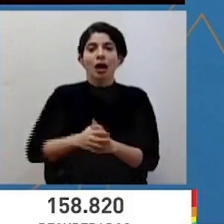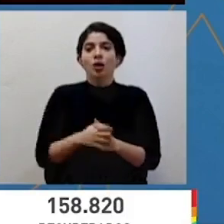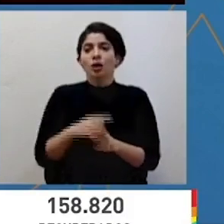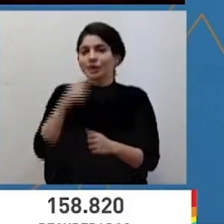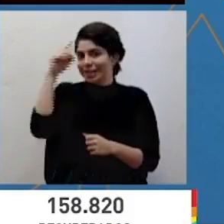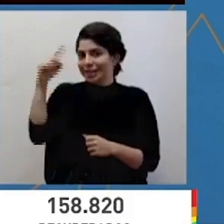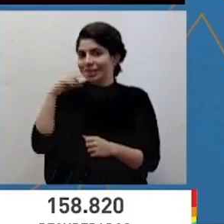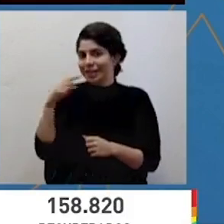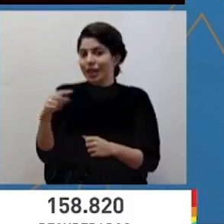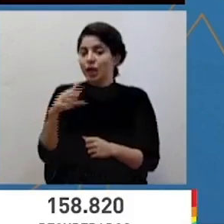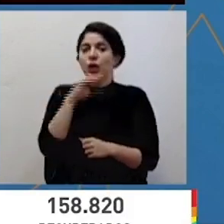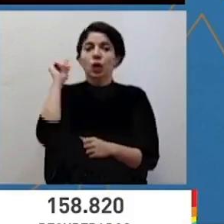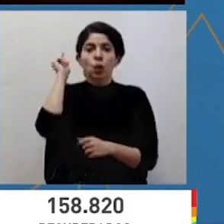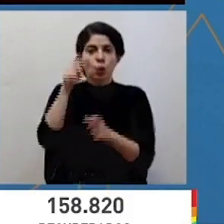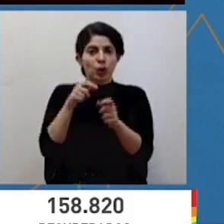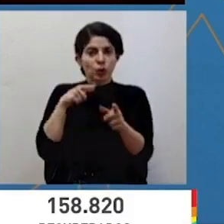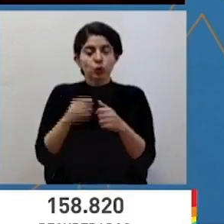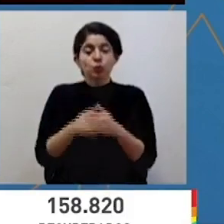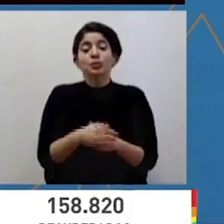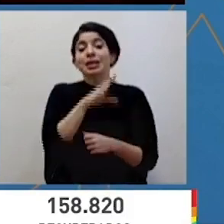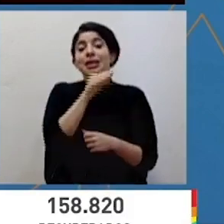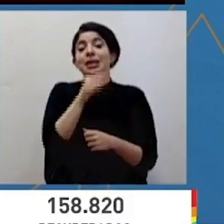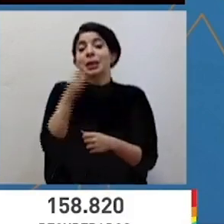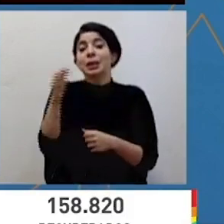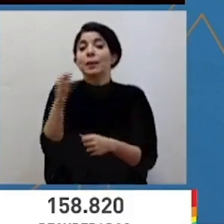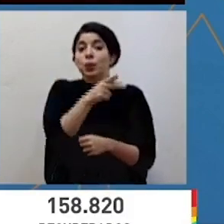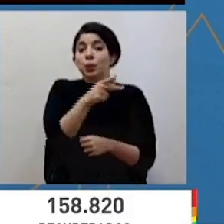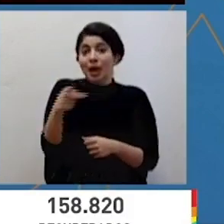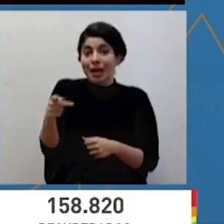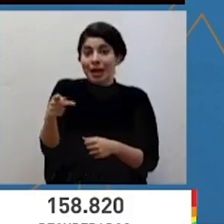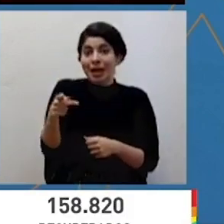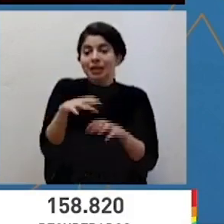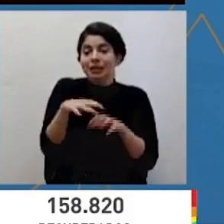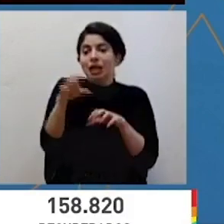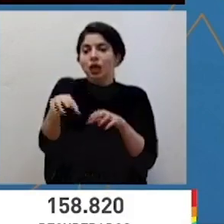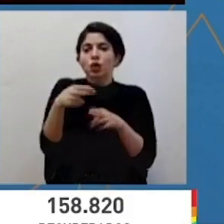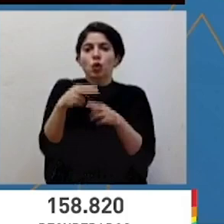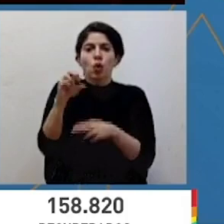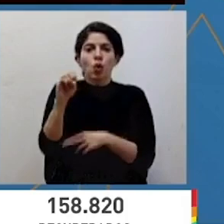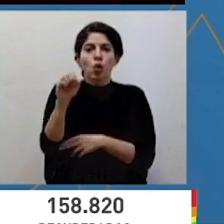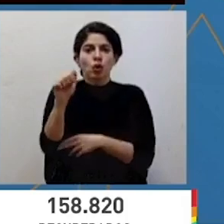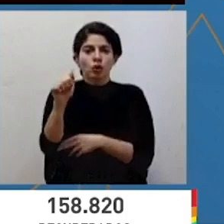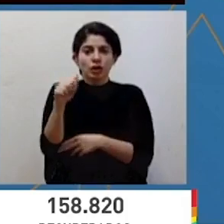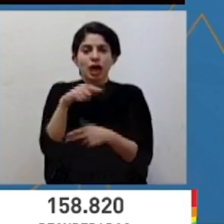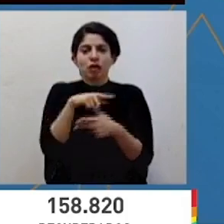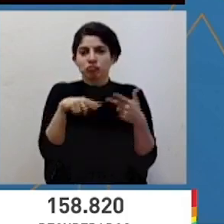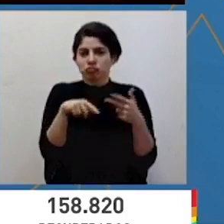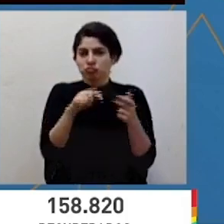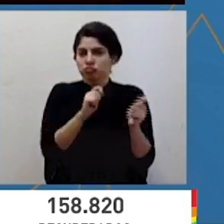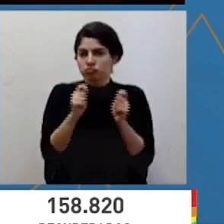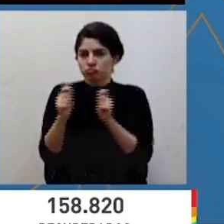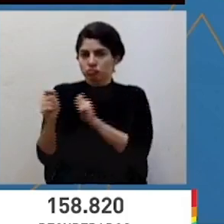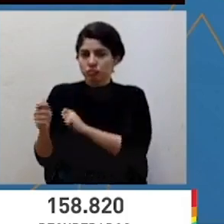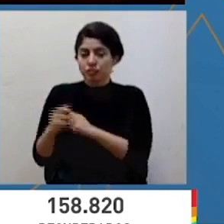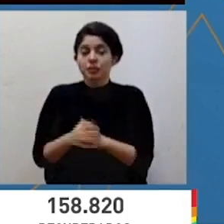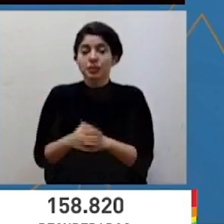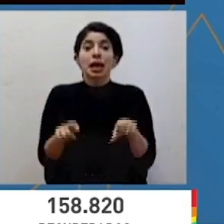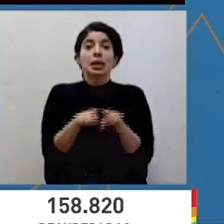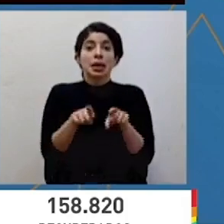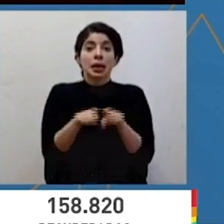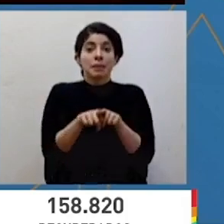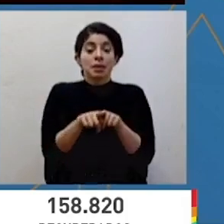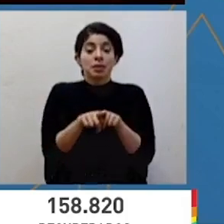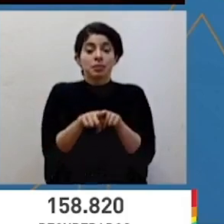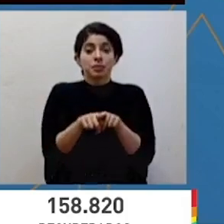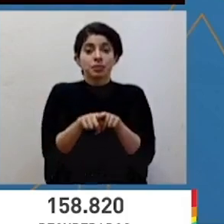y Guatuso, y en la provincia de Punta Arenas, el cantón de Osa. Asimismo, pasan de